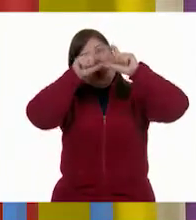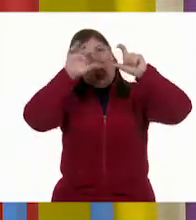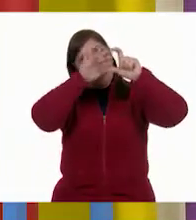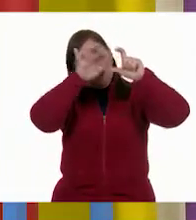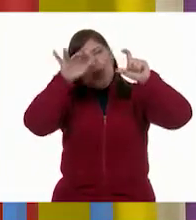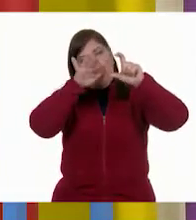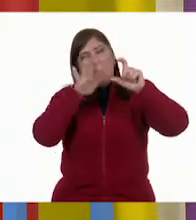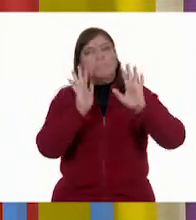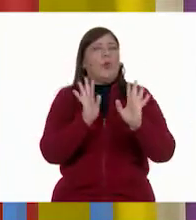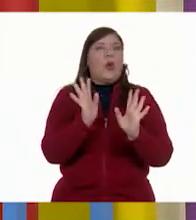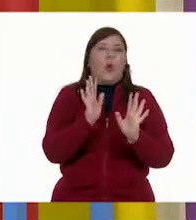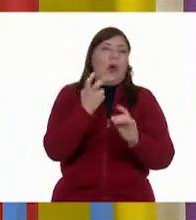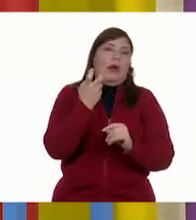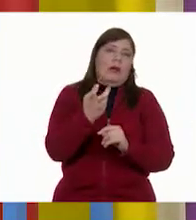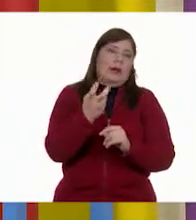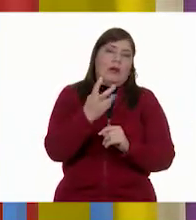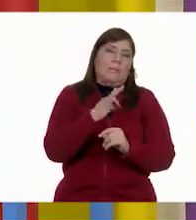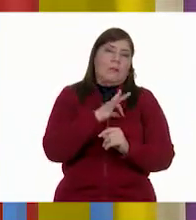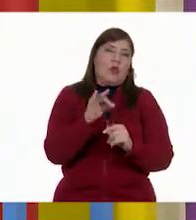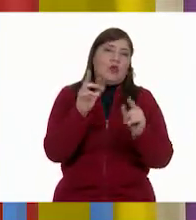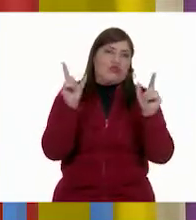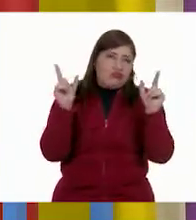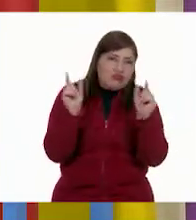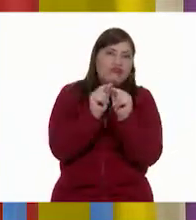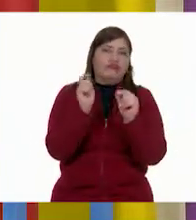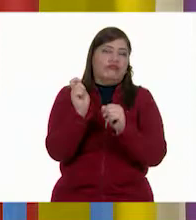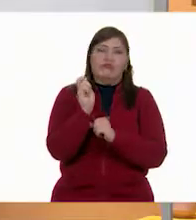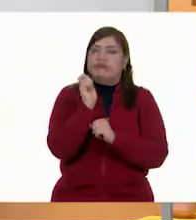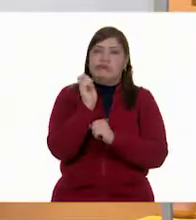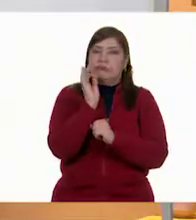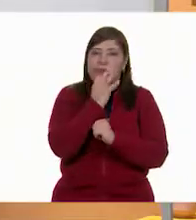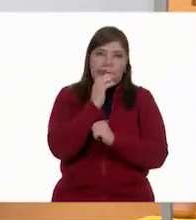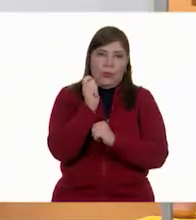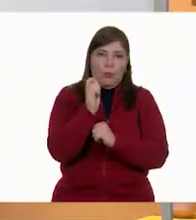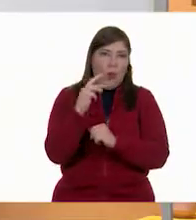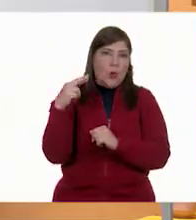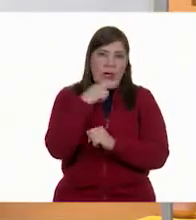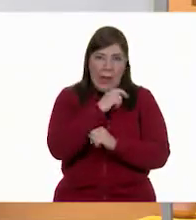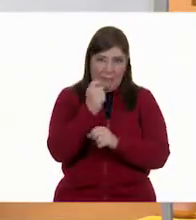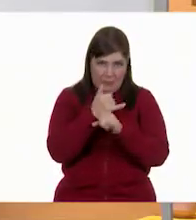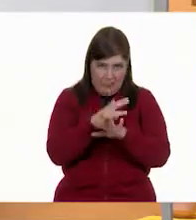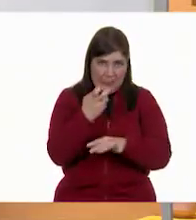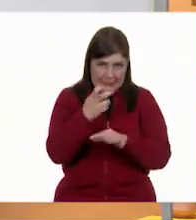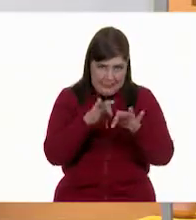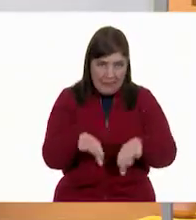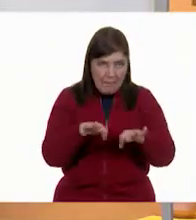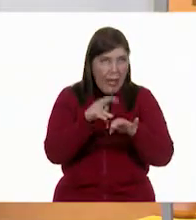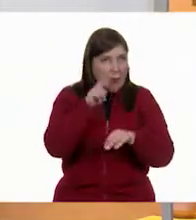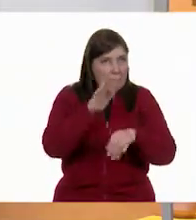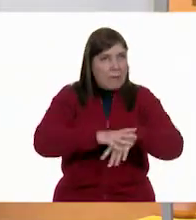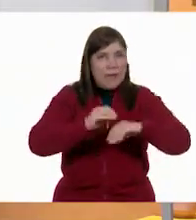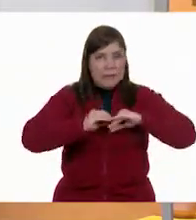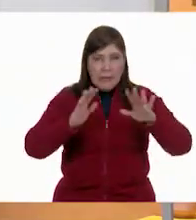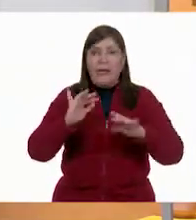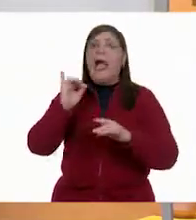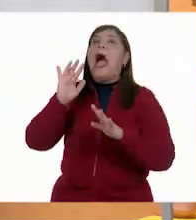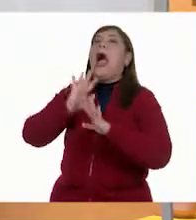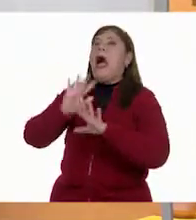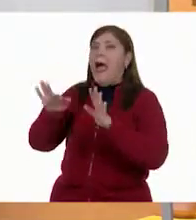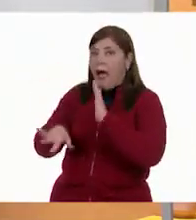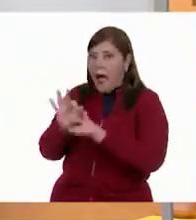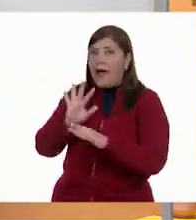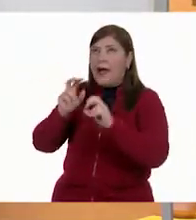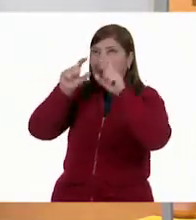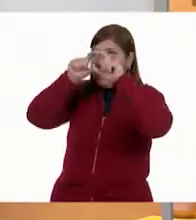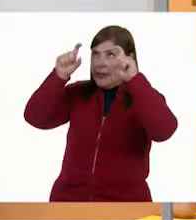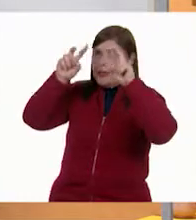perdería esa funcionalidad de tener información de manera rápida y precisa. Ah, qué buen dato ese también. sea, sí ponerle un título, pero que nuestro